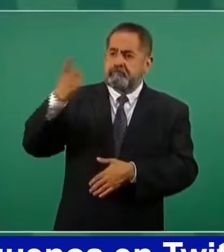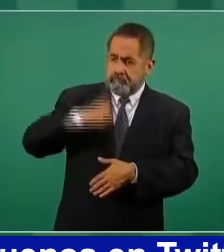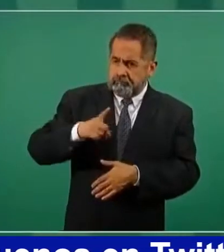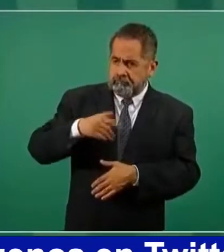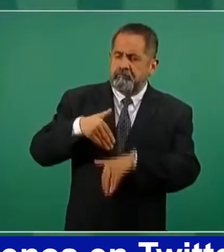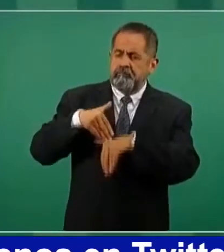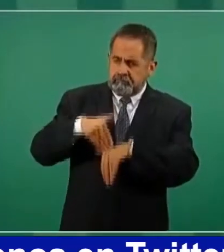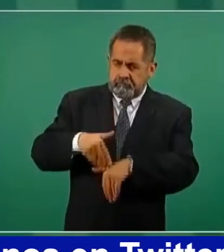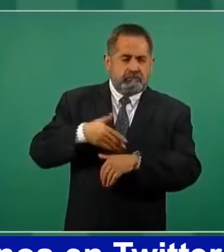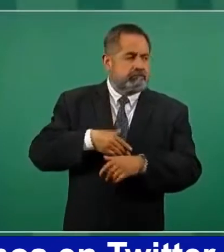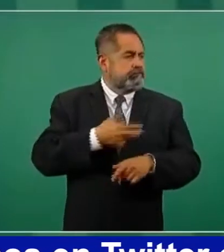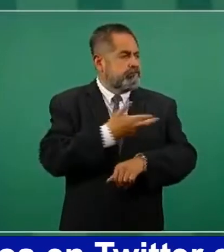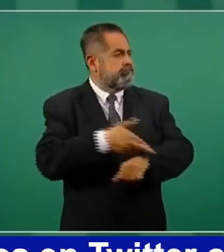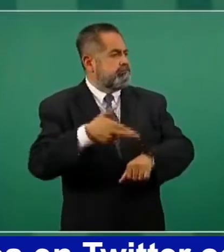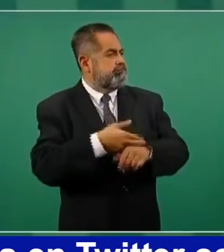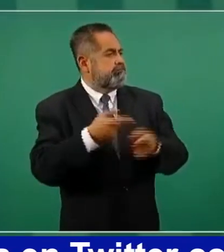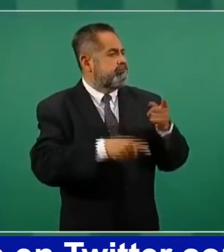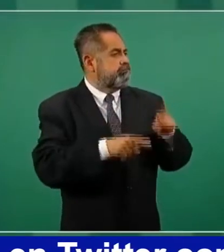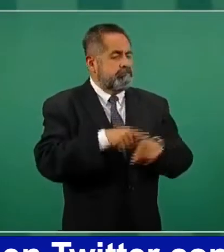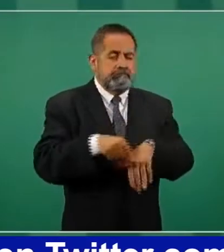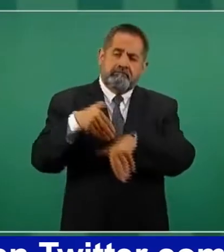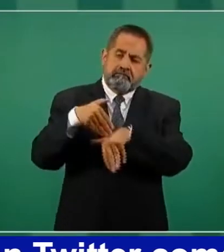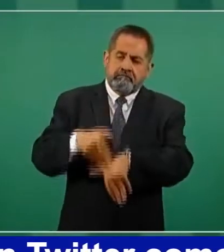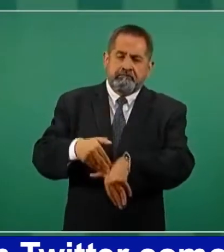y no le puede fallar al pueblo.